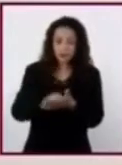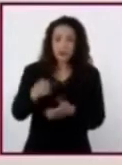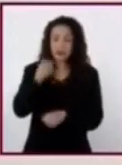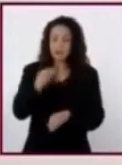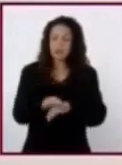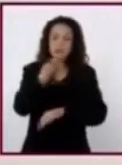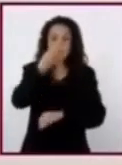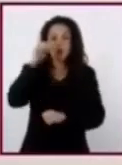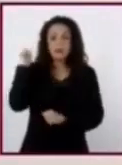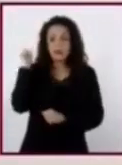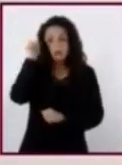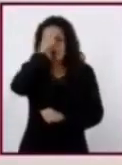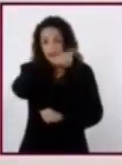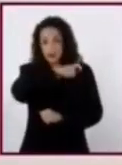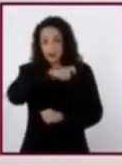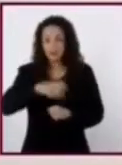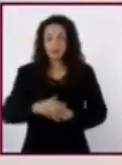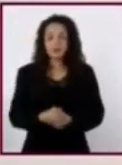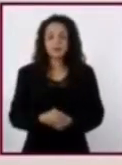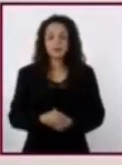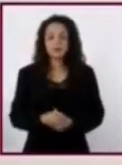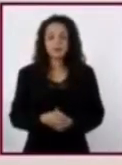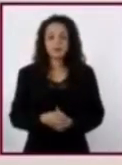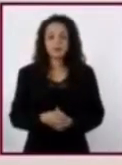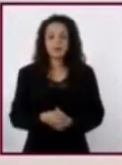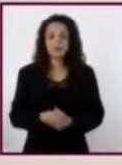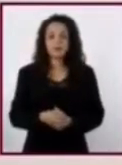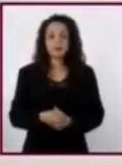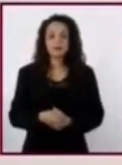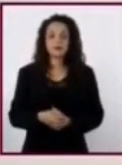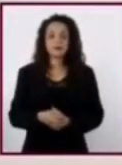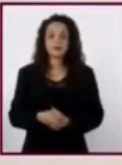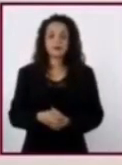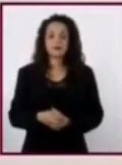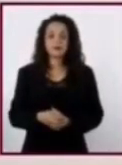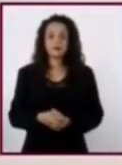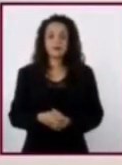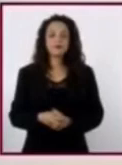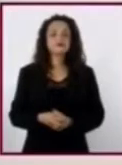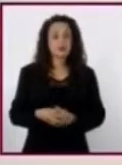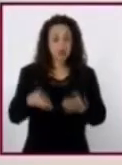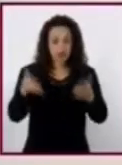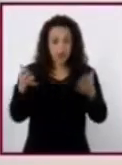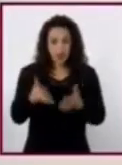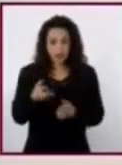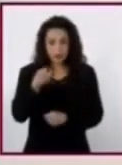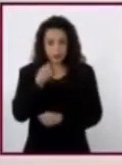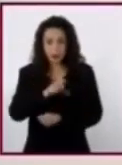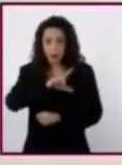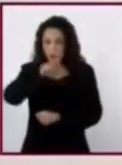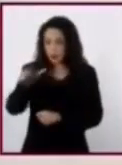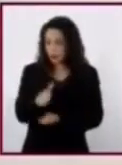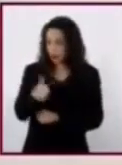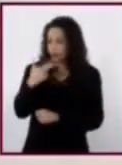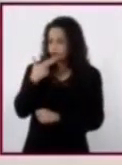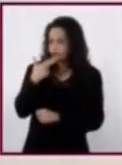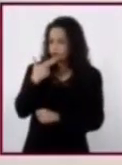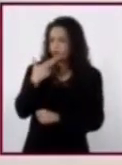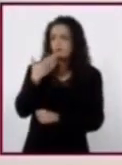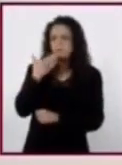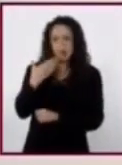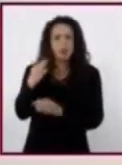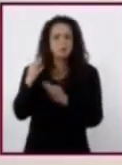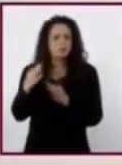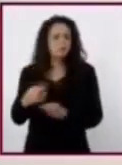difícil. Establecer los hechos y después operar con ellos, muy bien, sí.